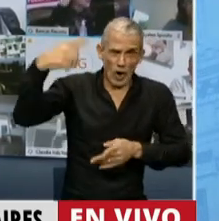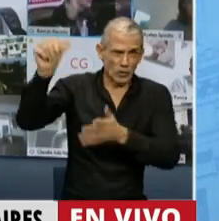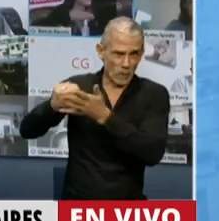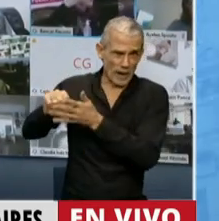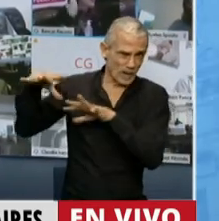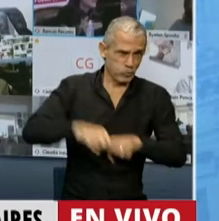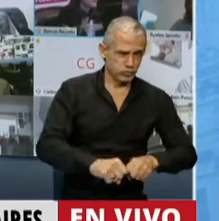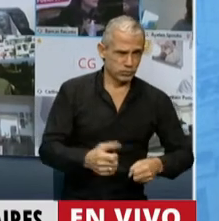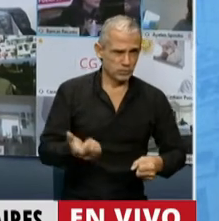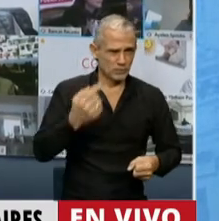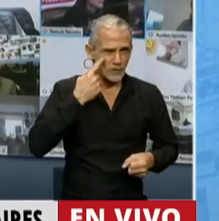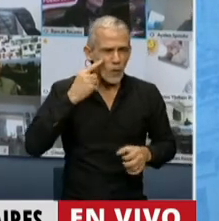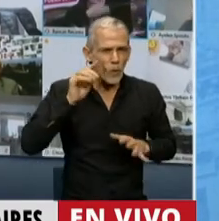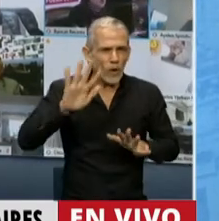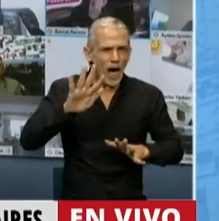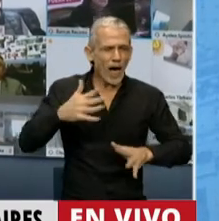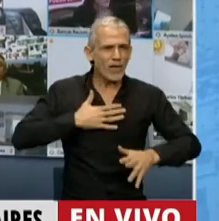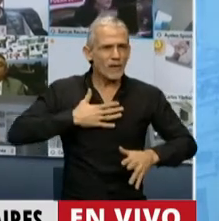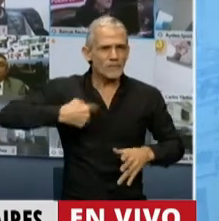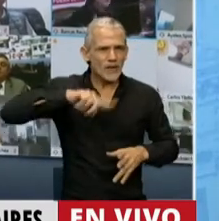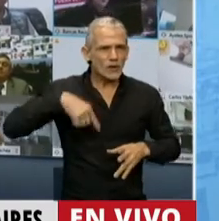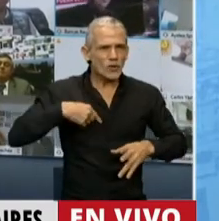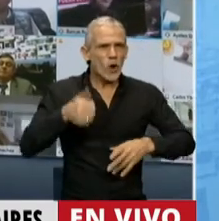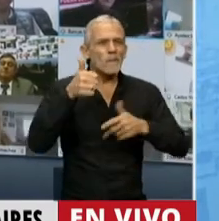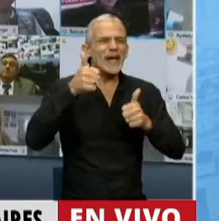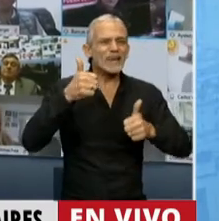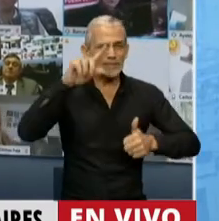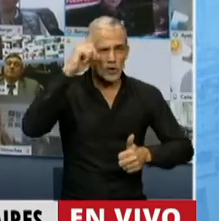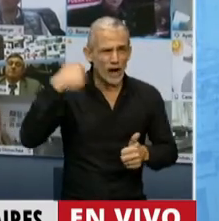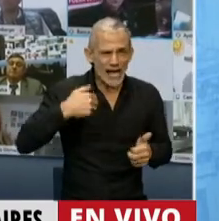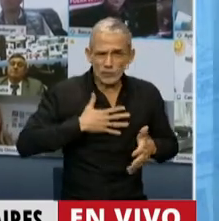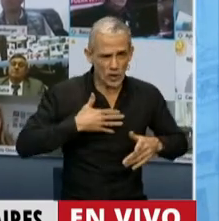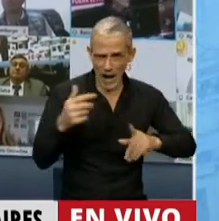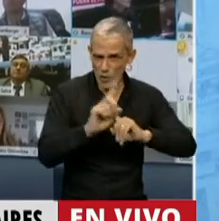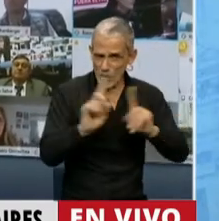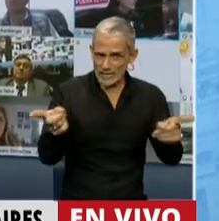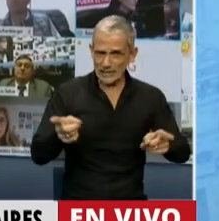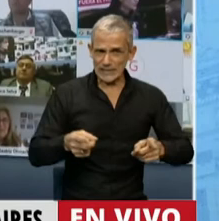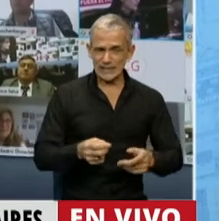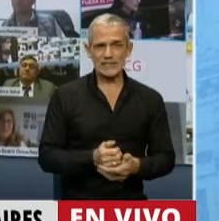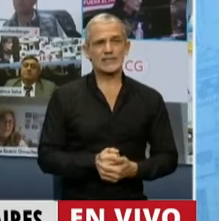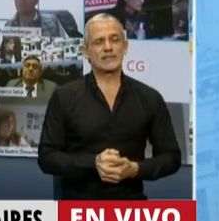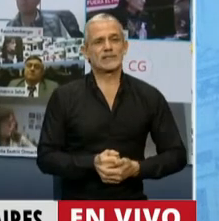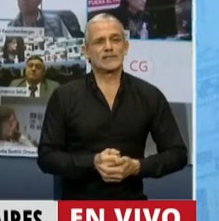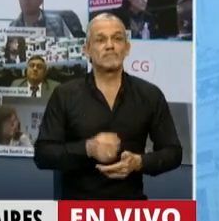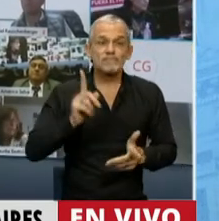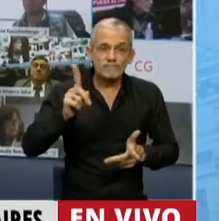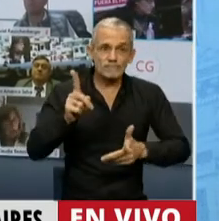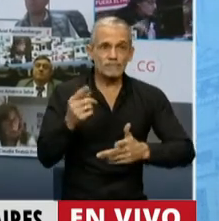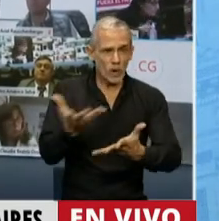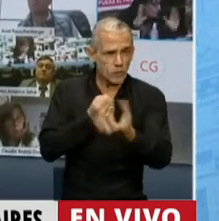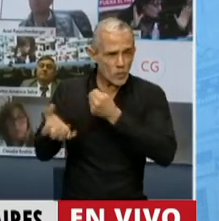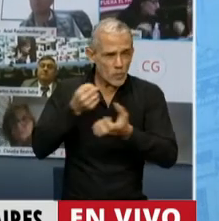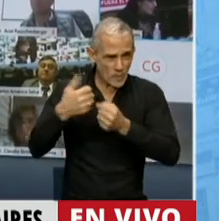Tenemos que ser muy claros, no es para la explotación de los intereses nacionales. No, no es para la explotación de los